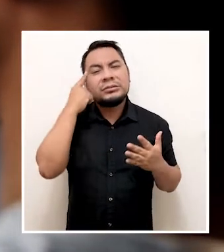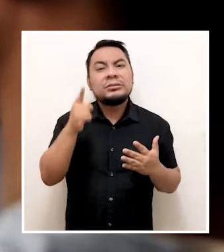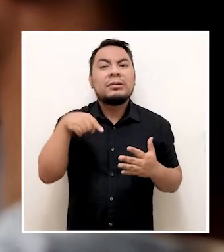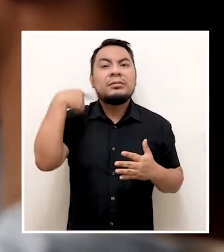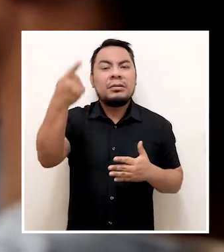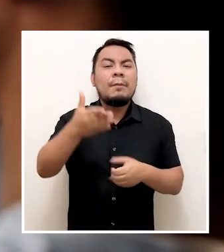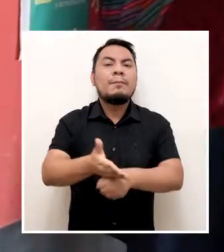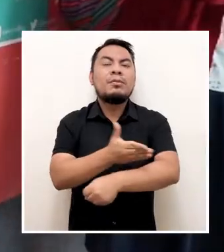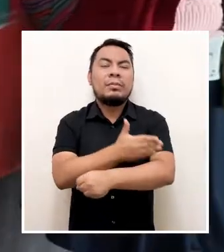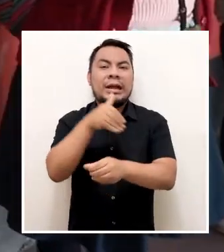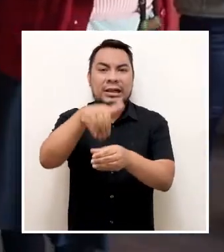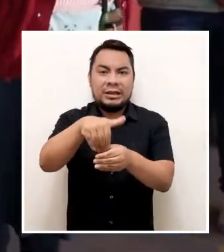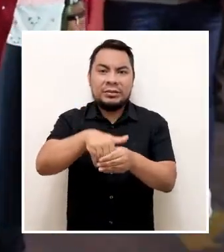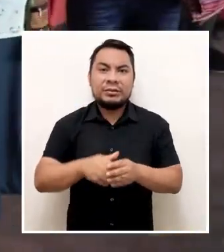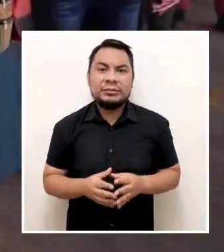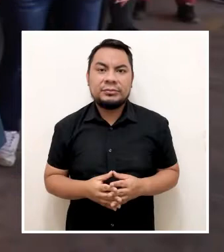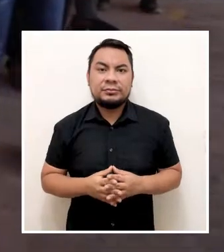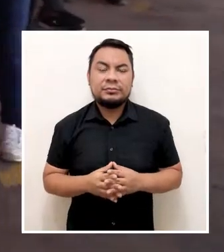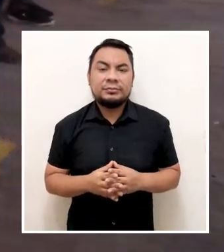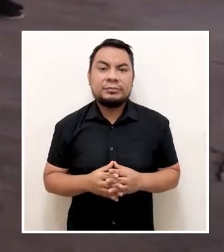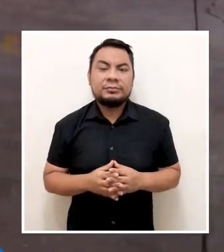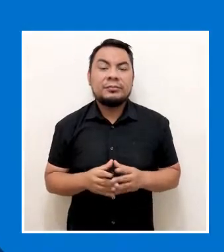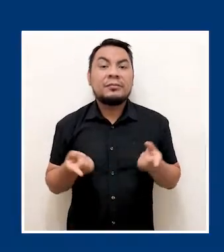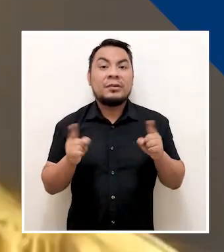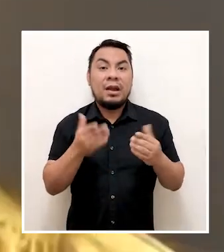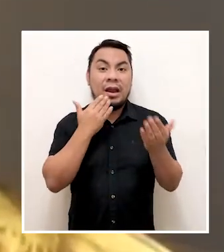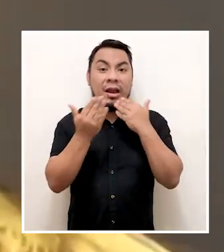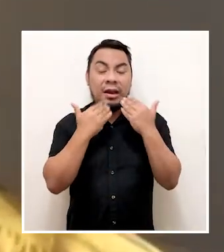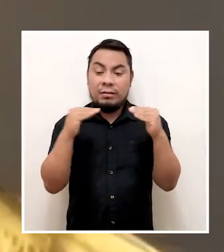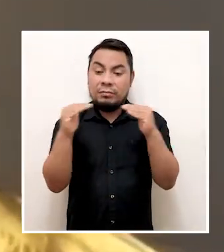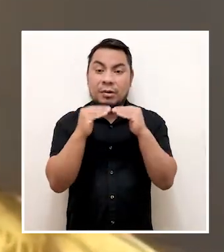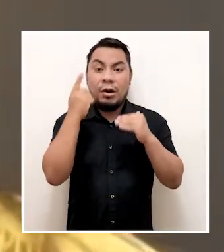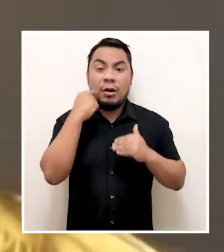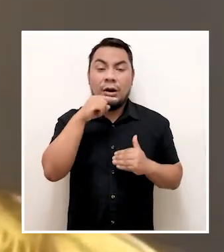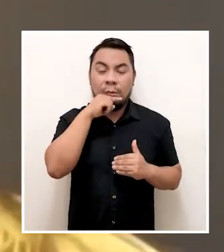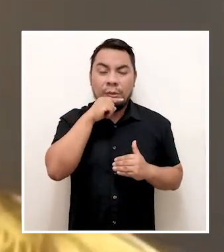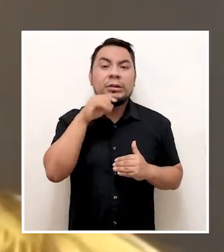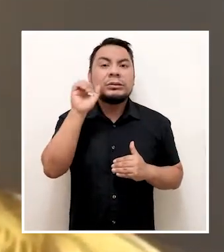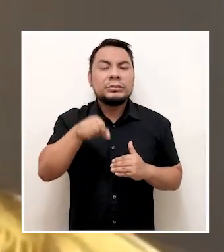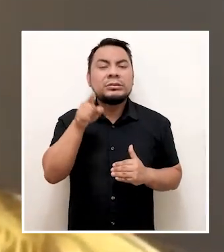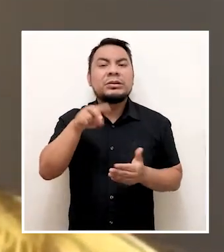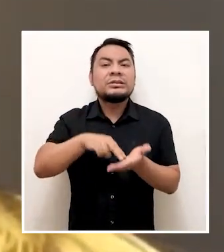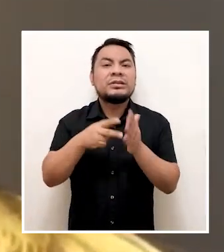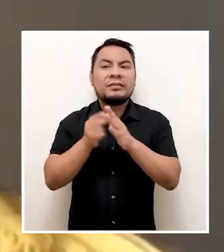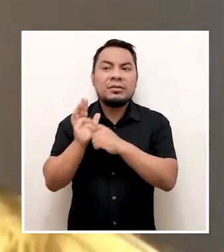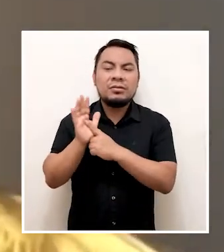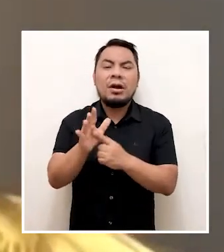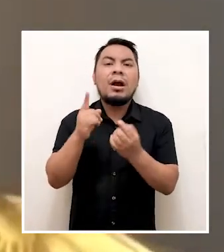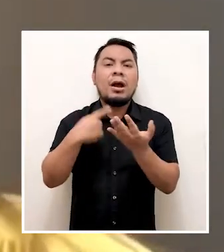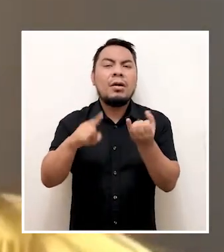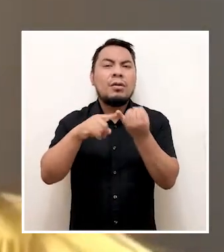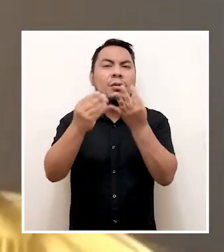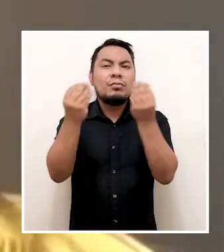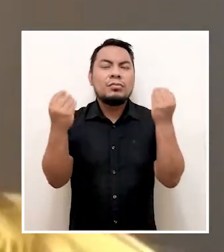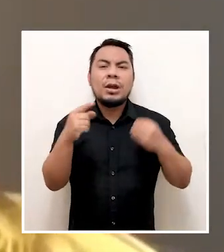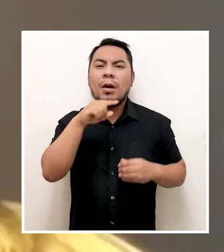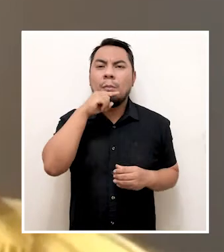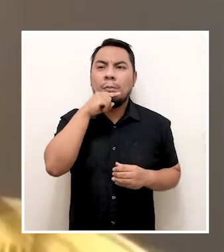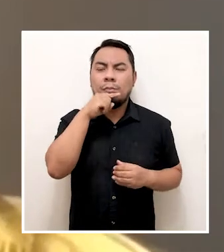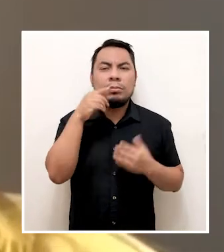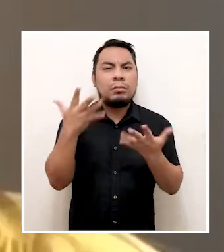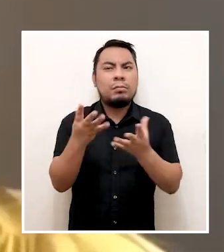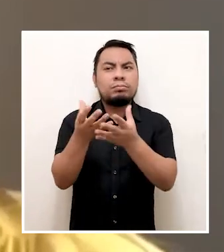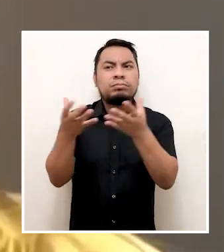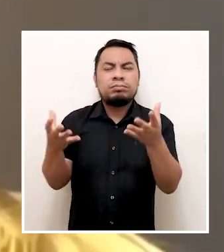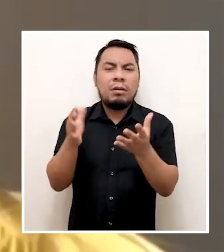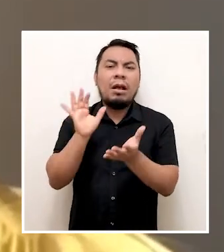entre otros, de cara al próximo proceso electoral. Cuando hablamos de paridad no solamente estamos haciendo referencia a un número de mujeres en la